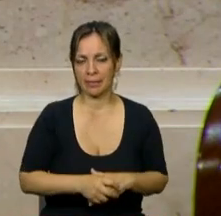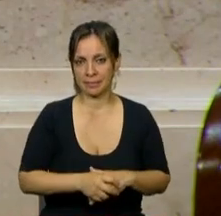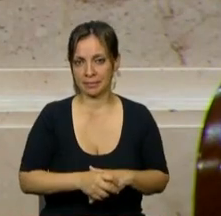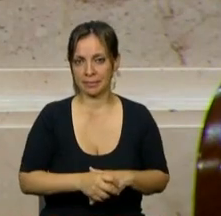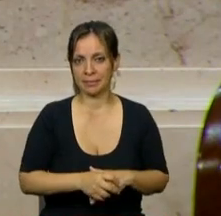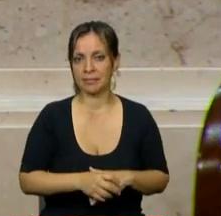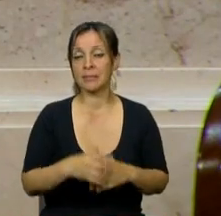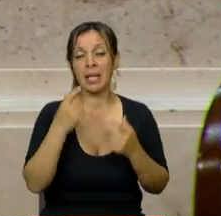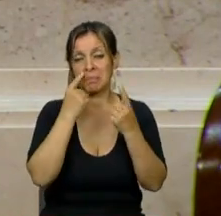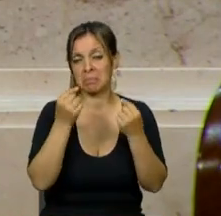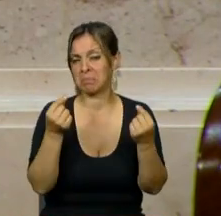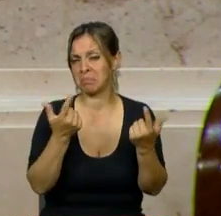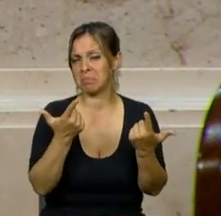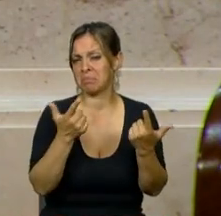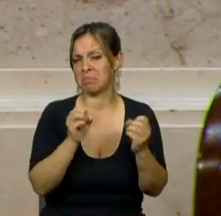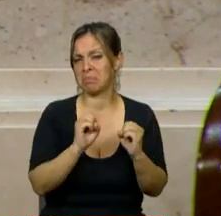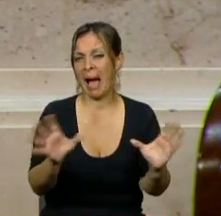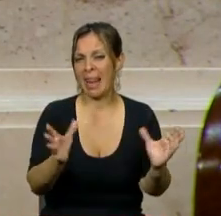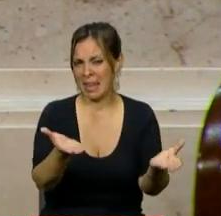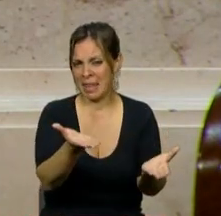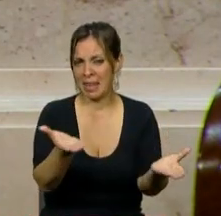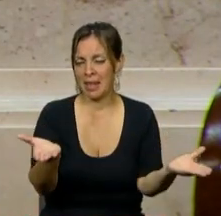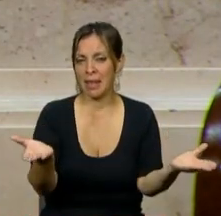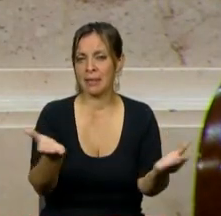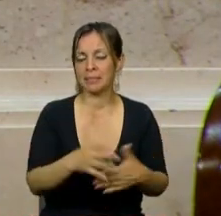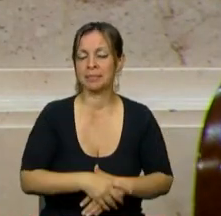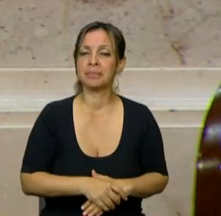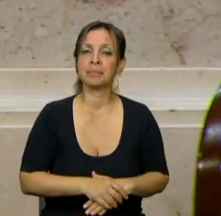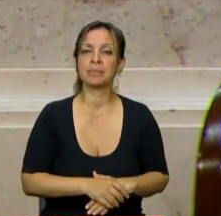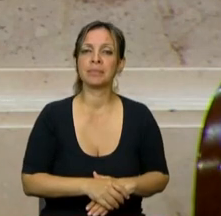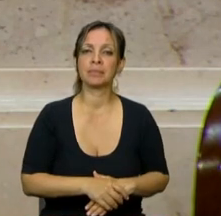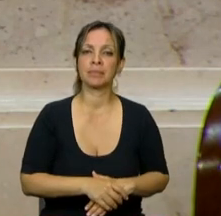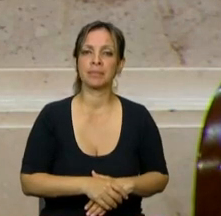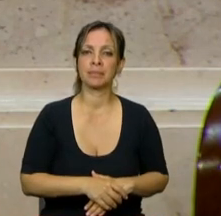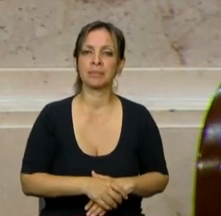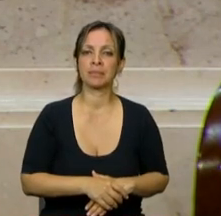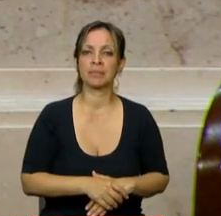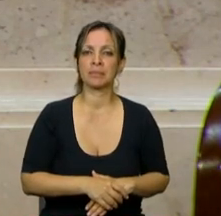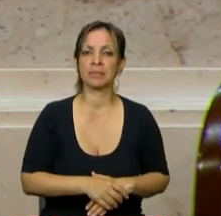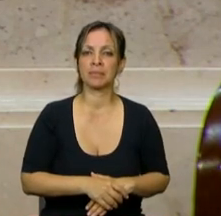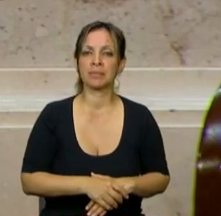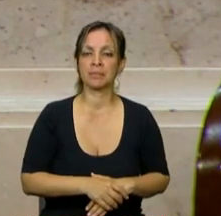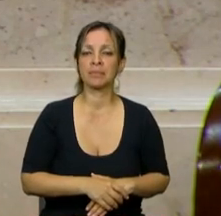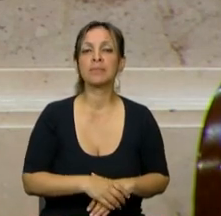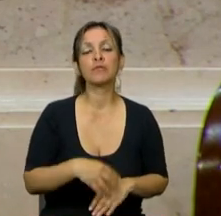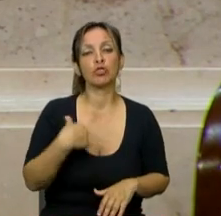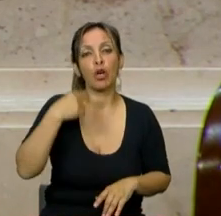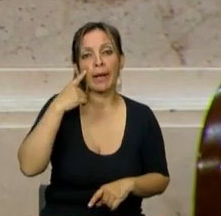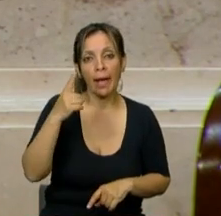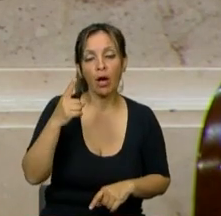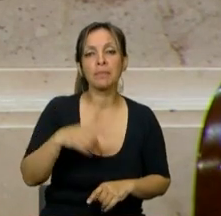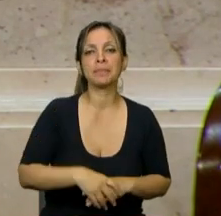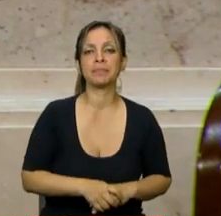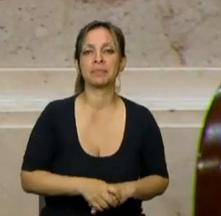inexactas, total y absolutamente inexactas. Creo que